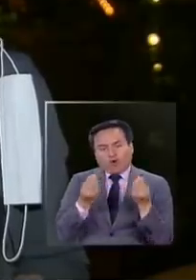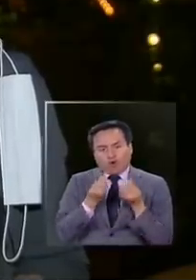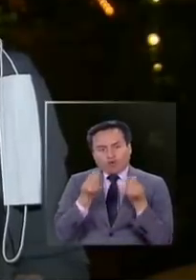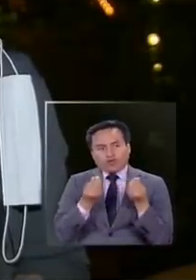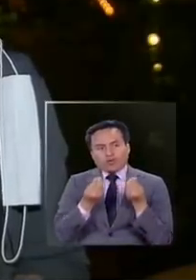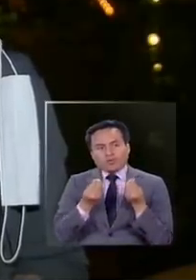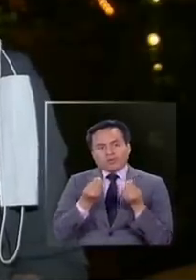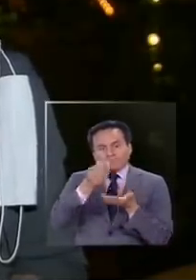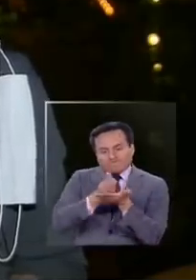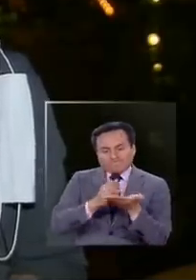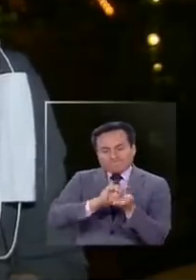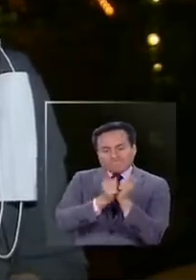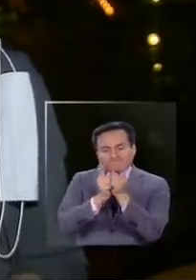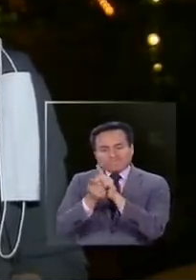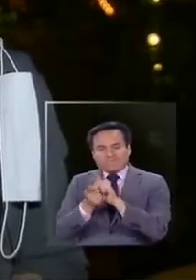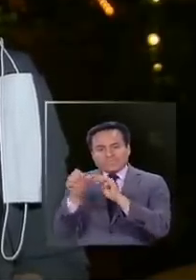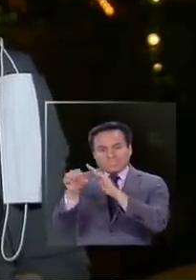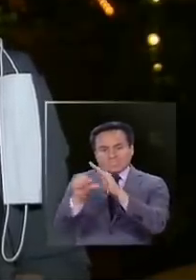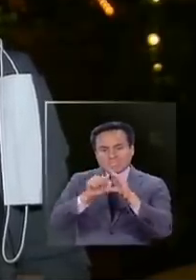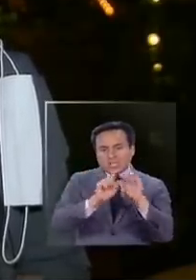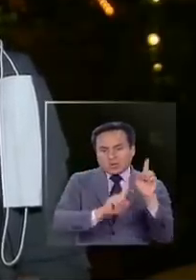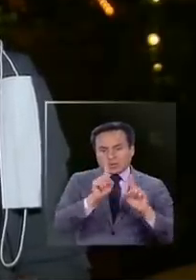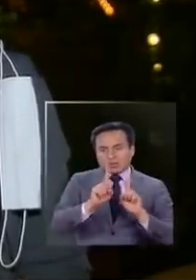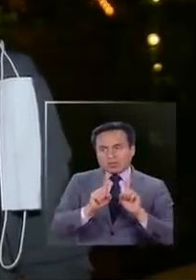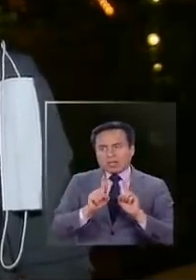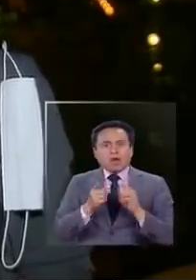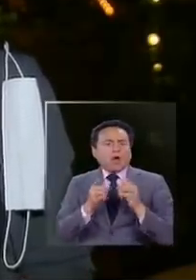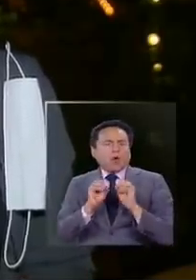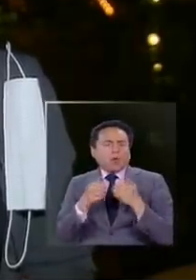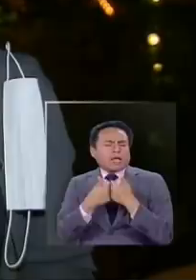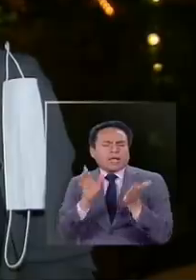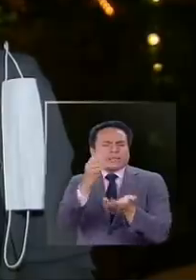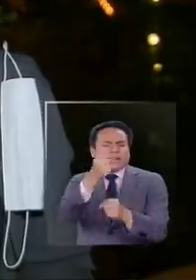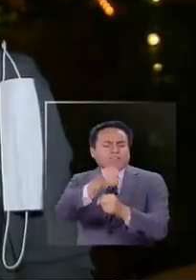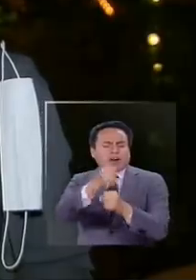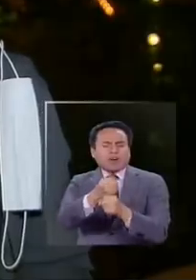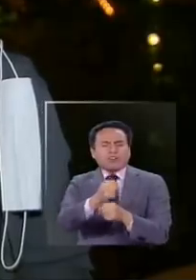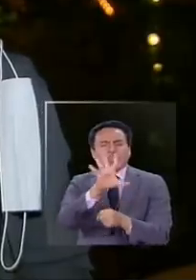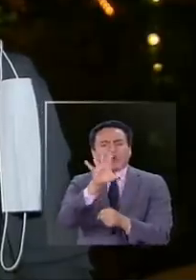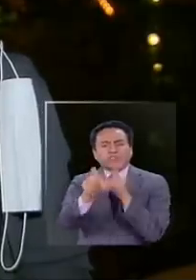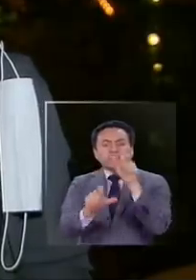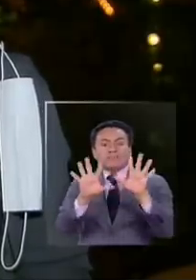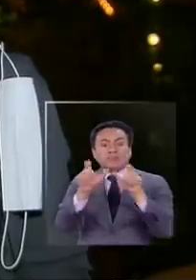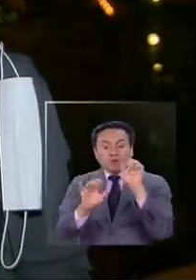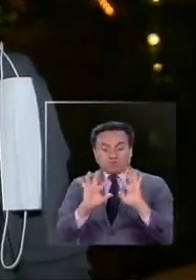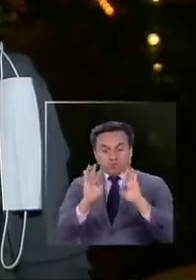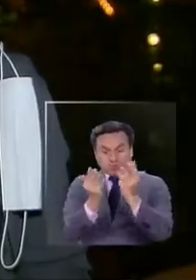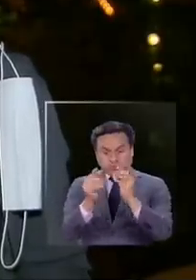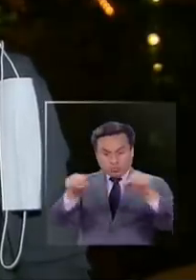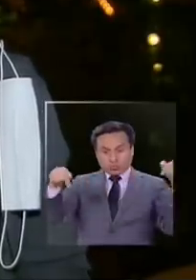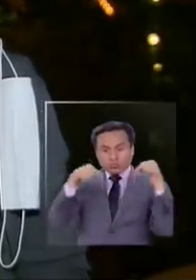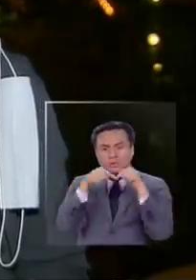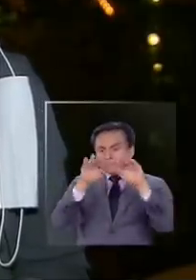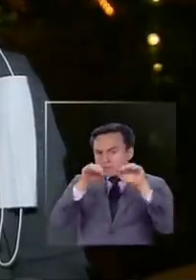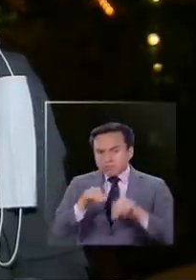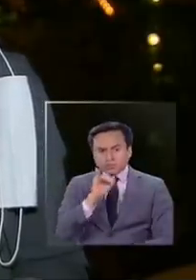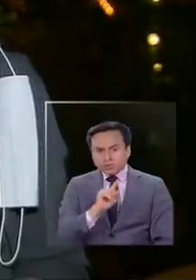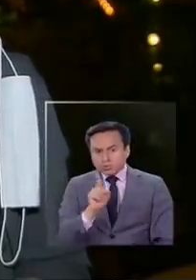de que estamos dividiéndonos en cuarentenado y en cualquier medio, o en cualquier trabajo donde hay más de 5 o 10 personas, ¿ocurre lo mismo?